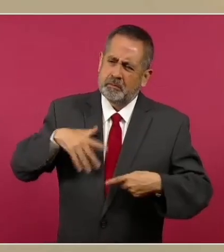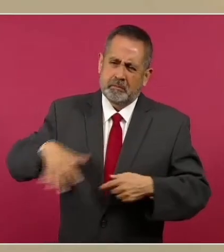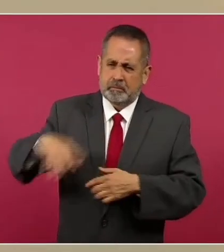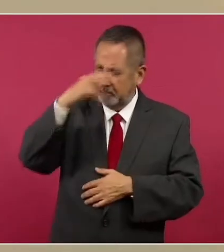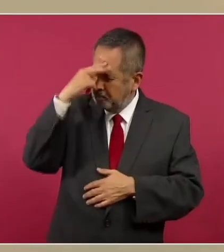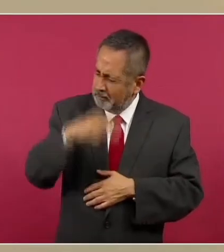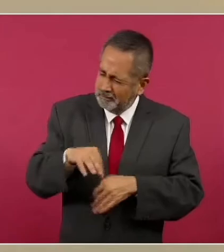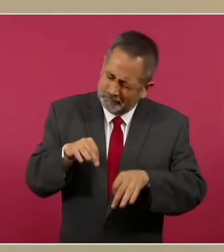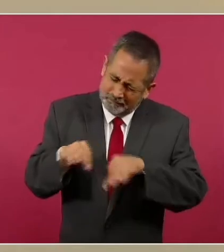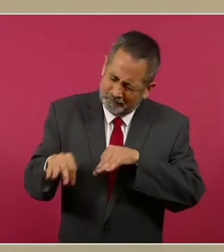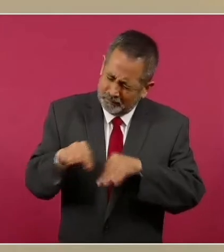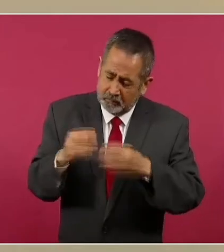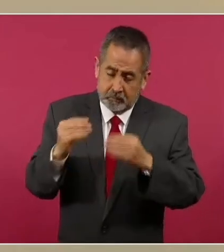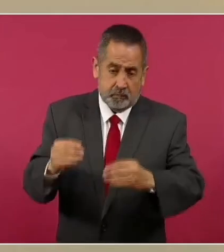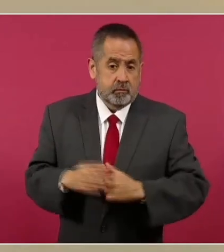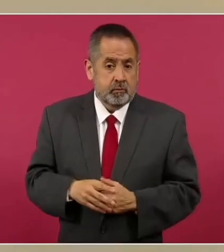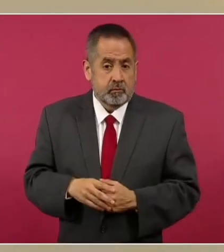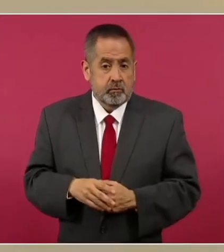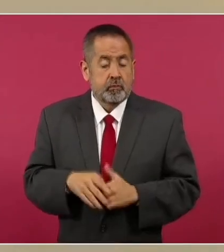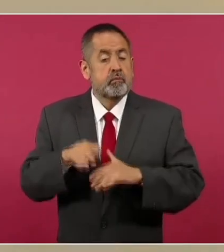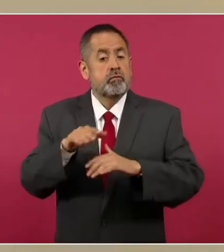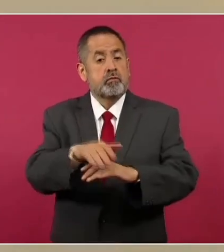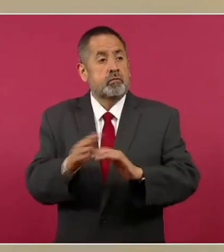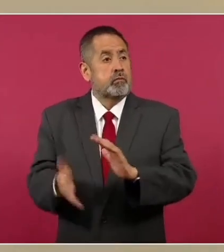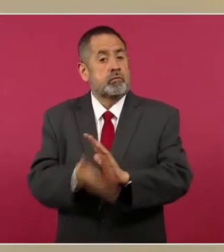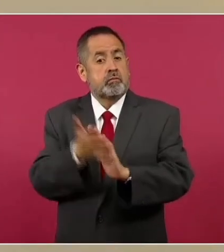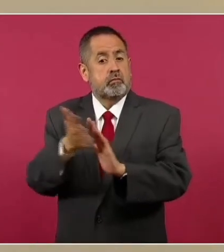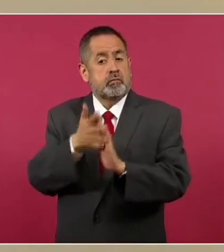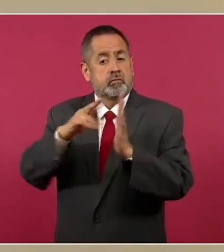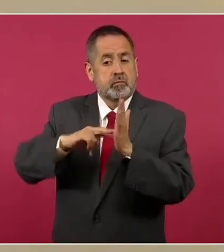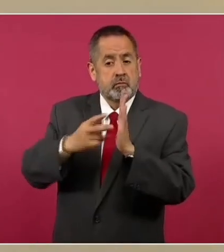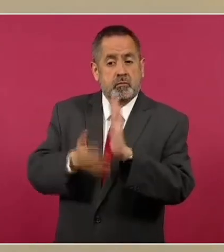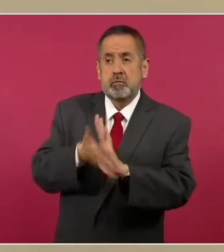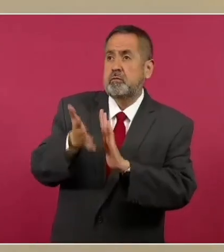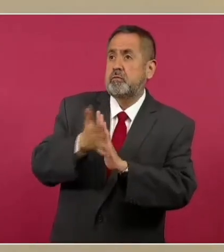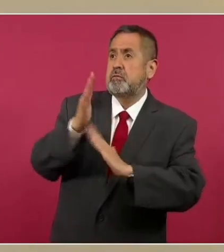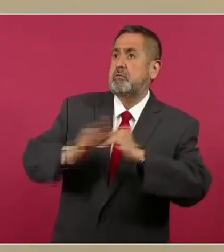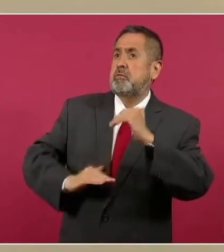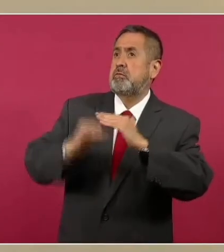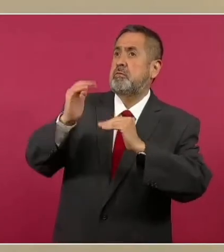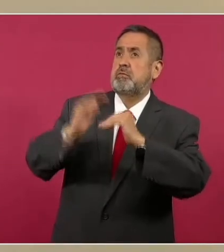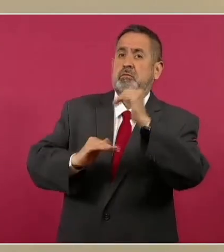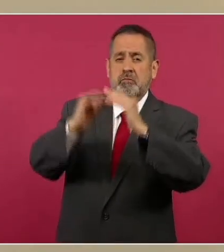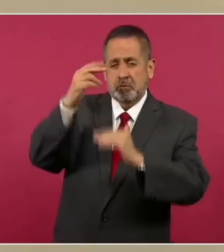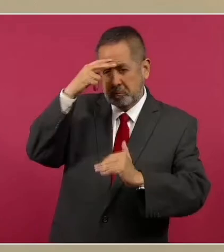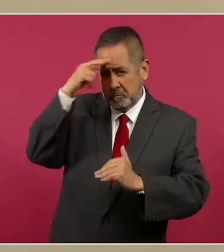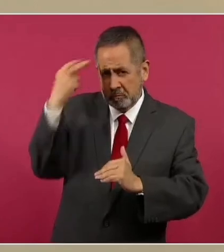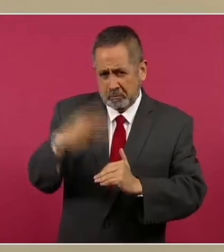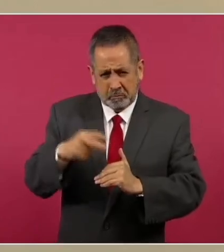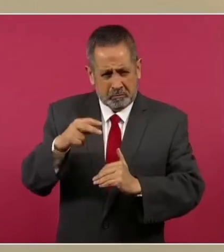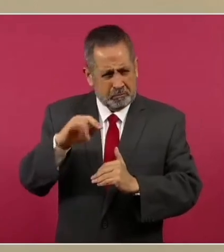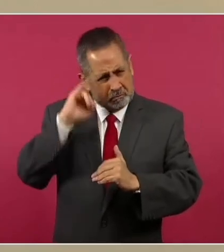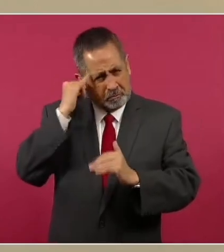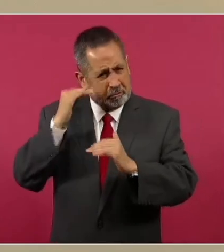Los trabajadores de la construcción de México son